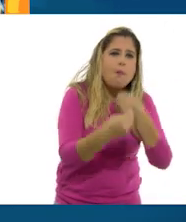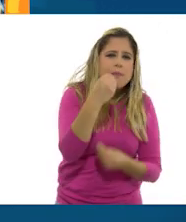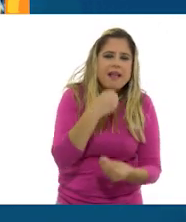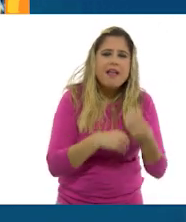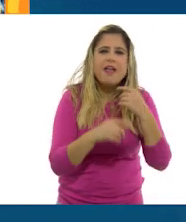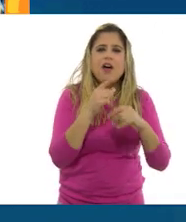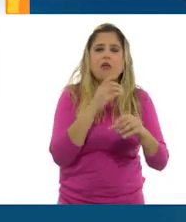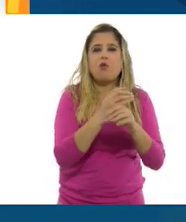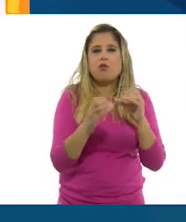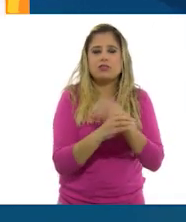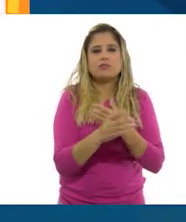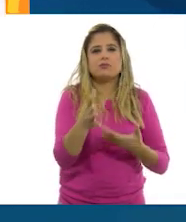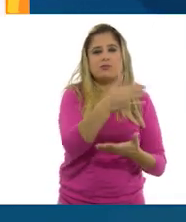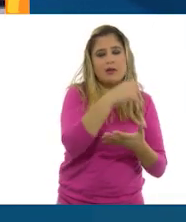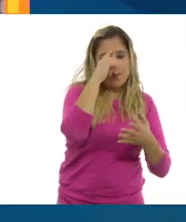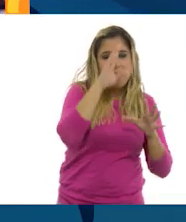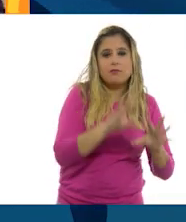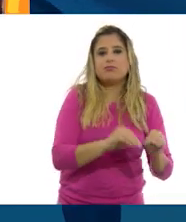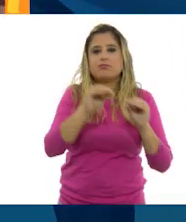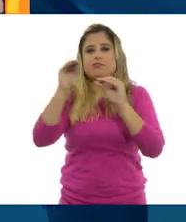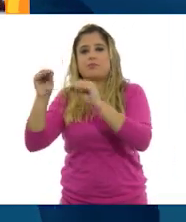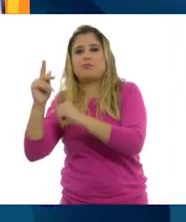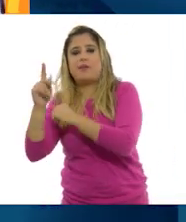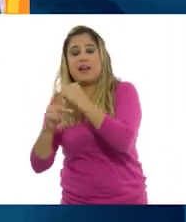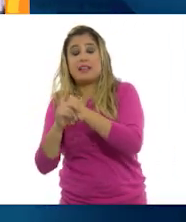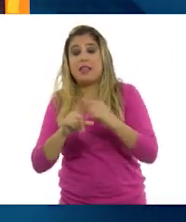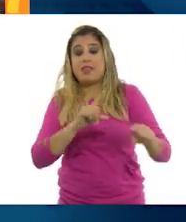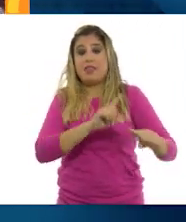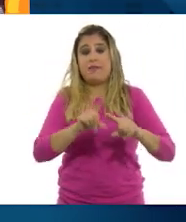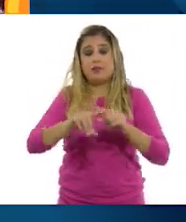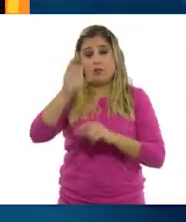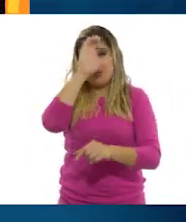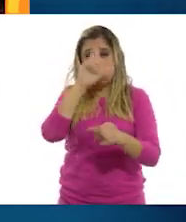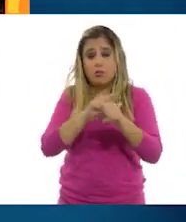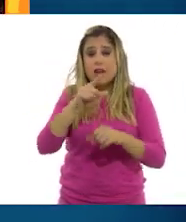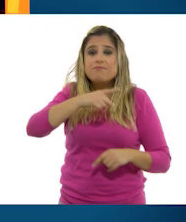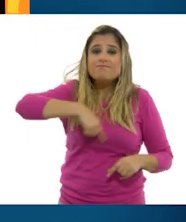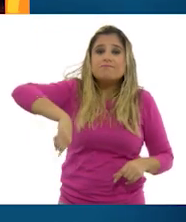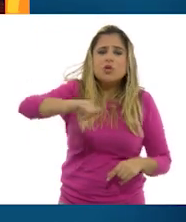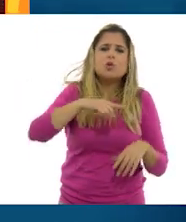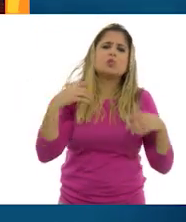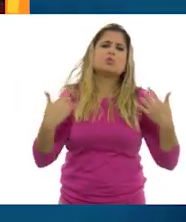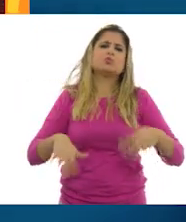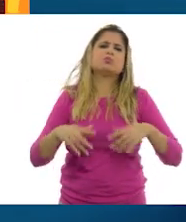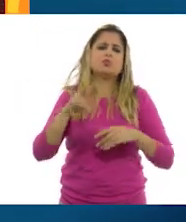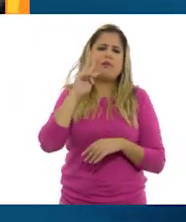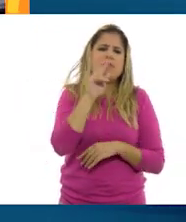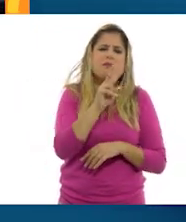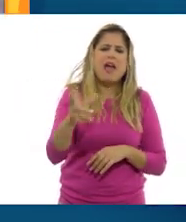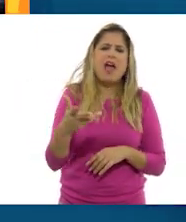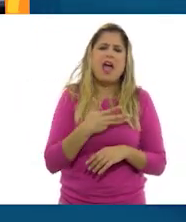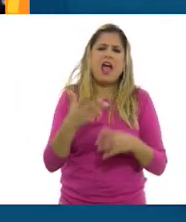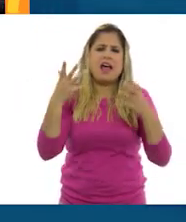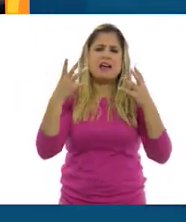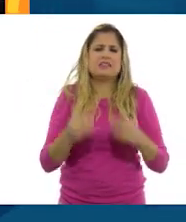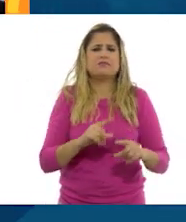tienen que sacar para ir a su país. La diversidad cultural para nosotros es algo que se ve por la población del